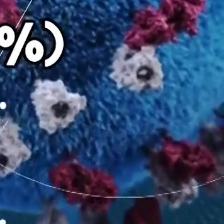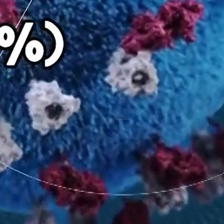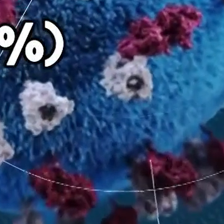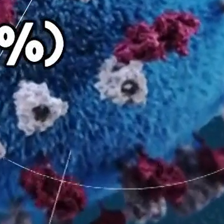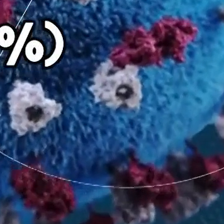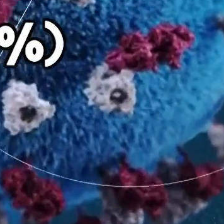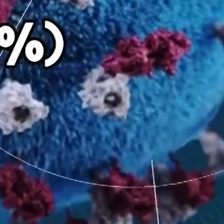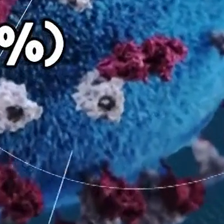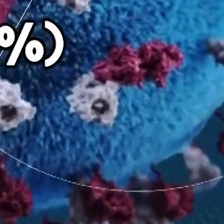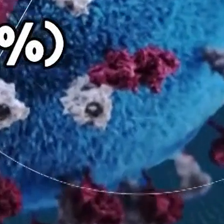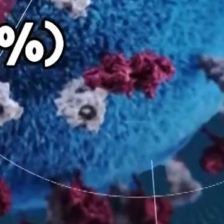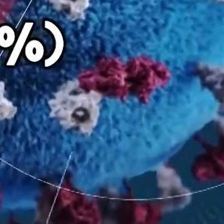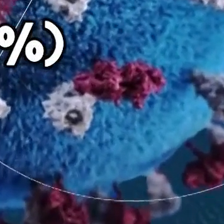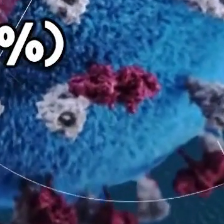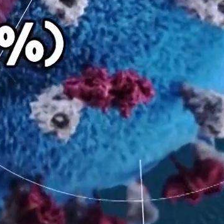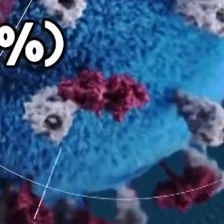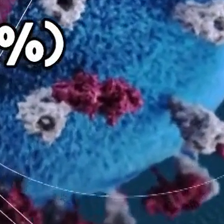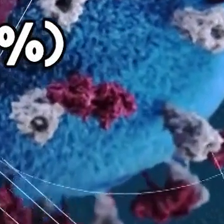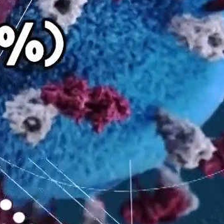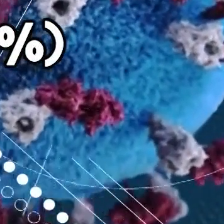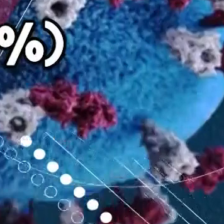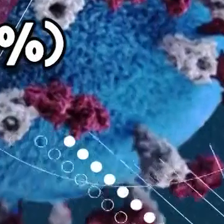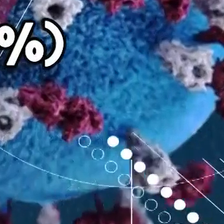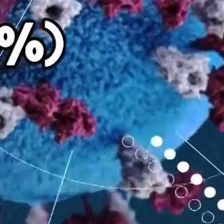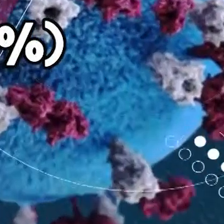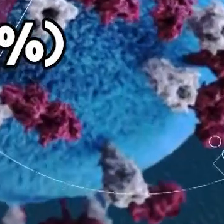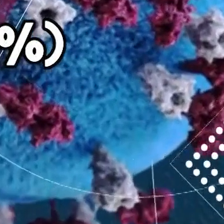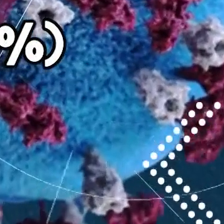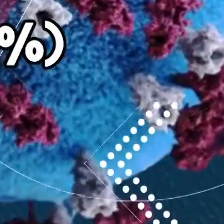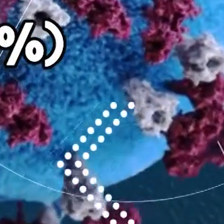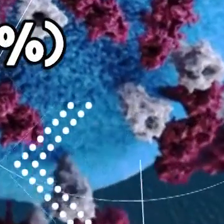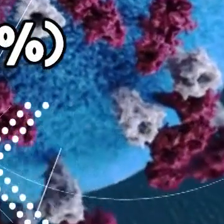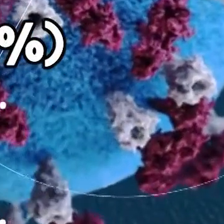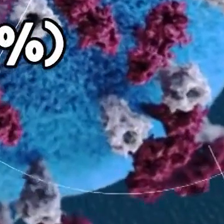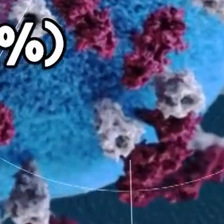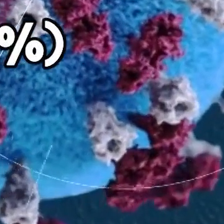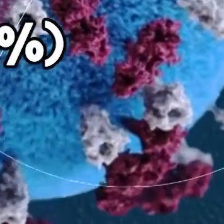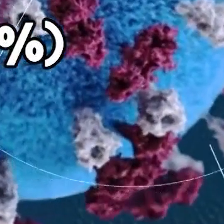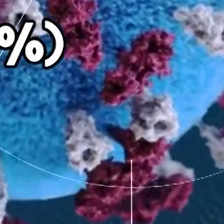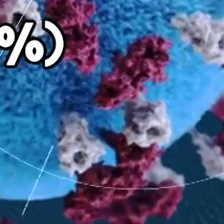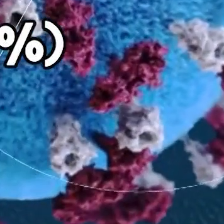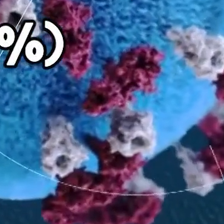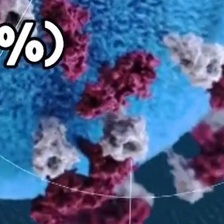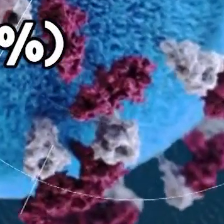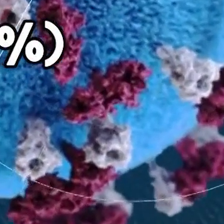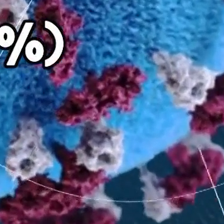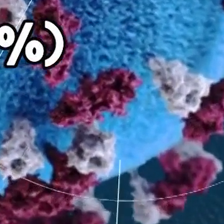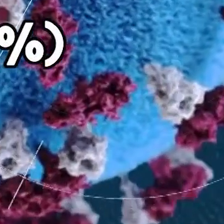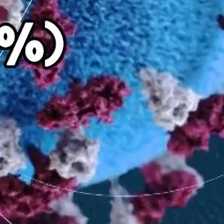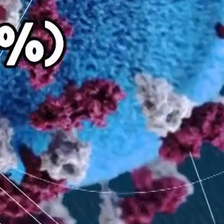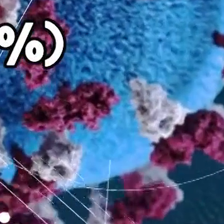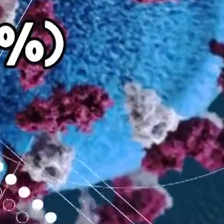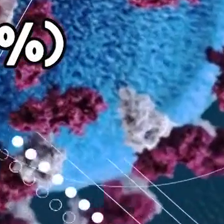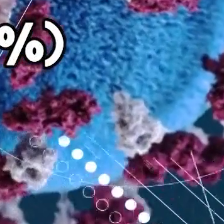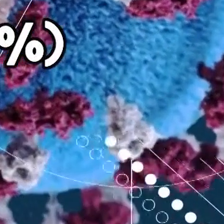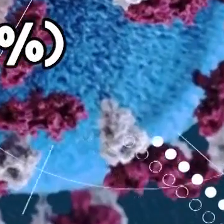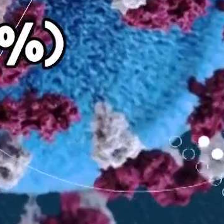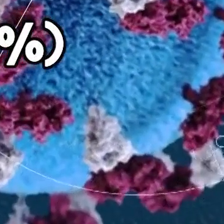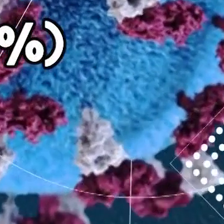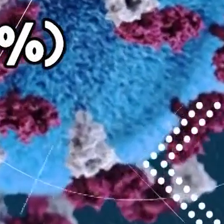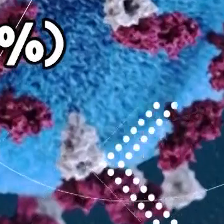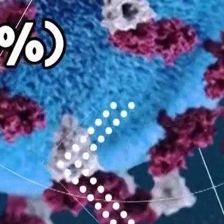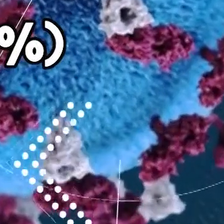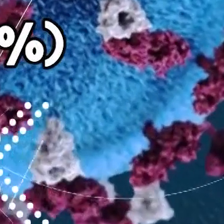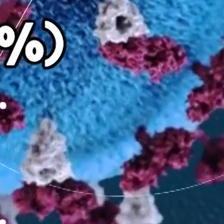recuperados son 53. Vemos cerca de 100 casos menos con respecto a los activos. Total de